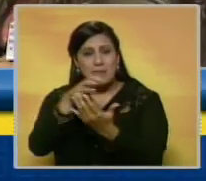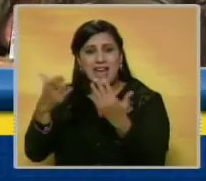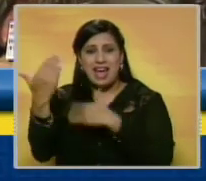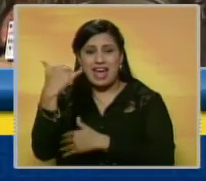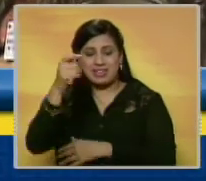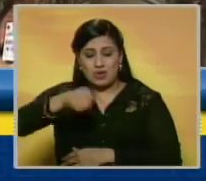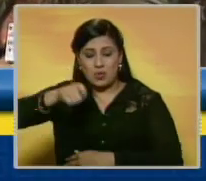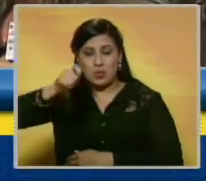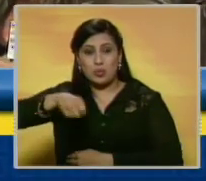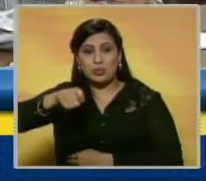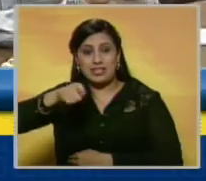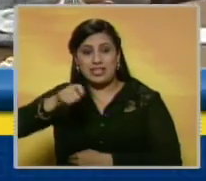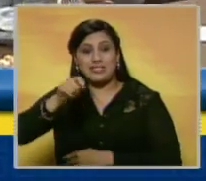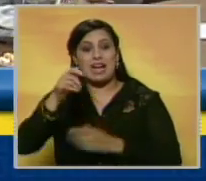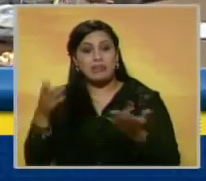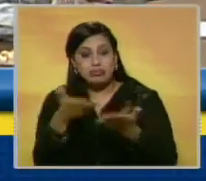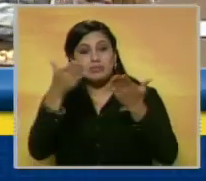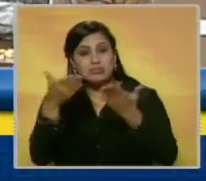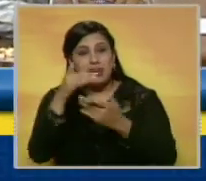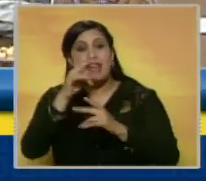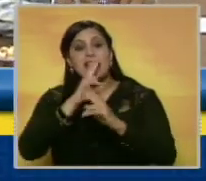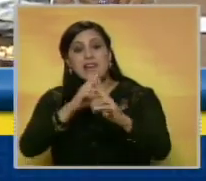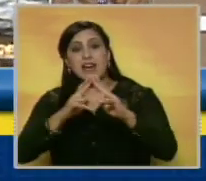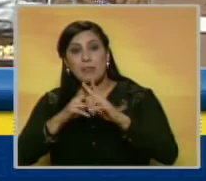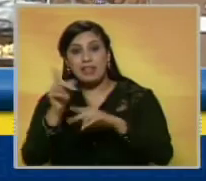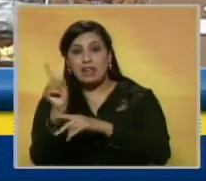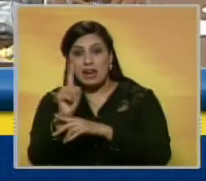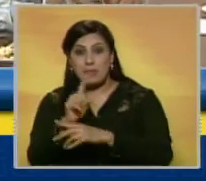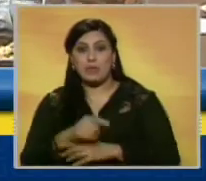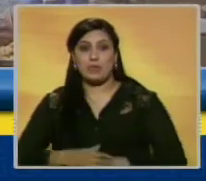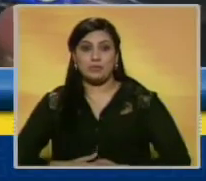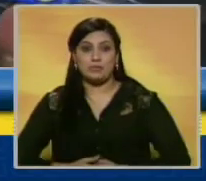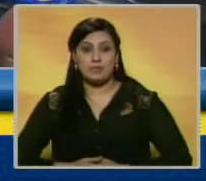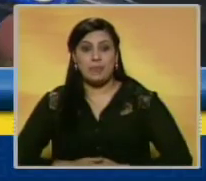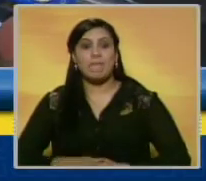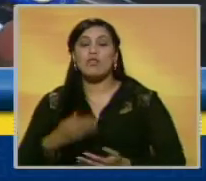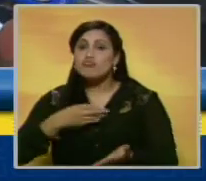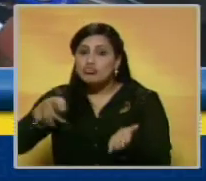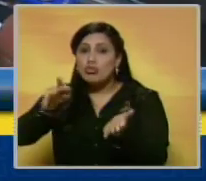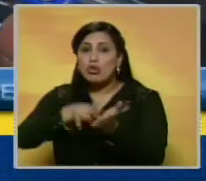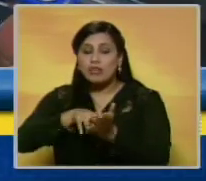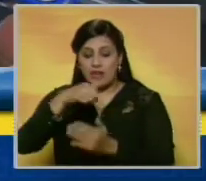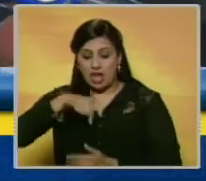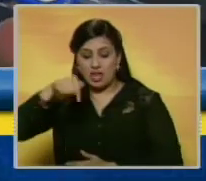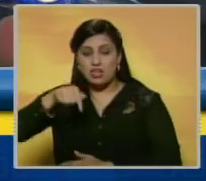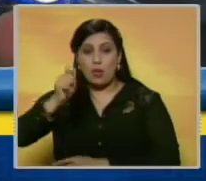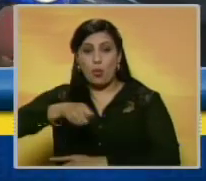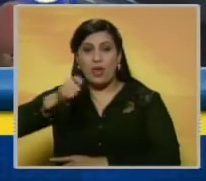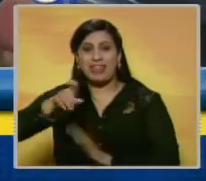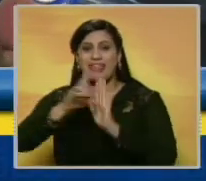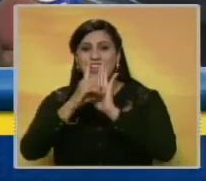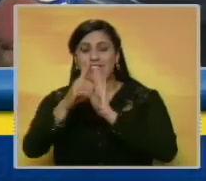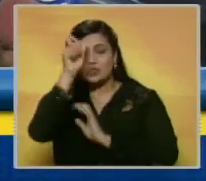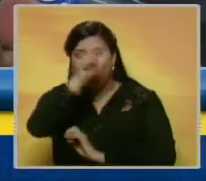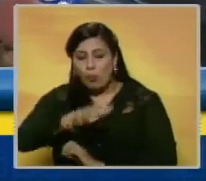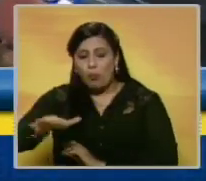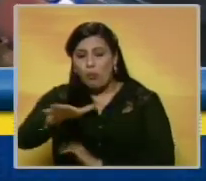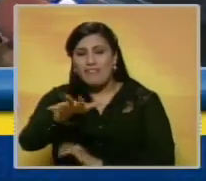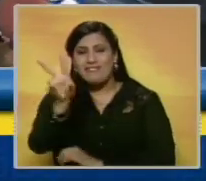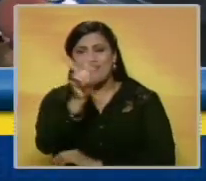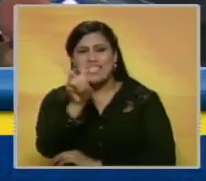el Tribunal Supremo de Justicia se emprende, habrá respuestas oportunas. Reivindicamos desde el Poder Judicial el derecho del pueblo